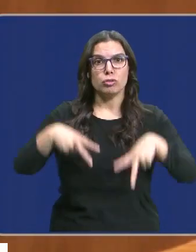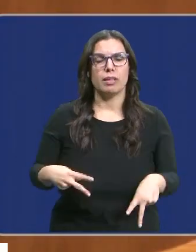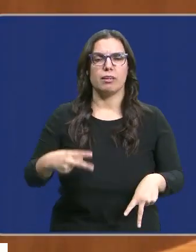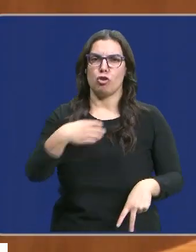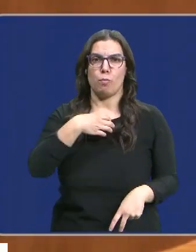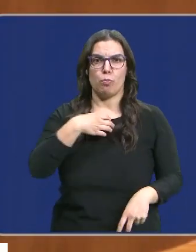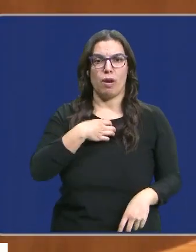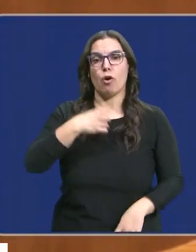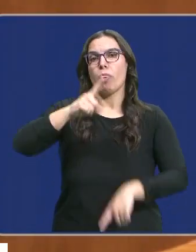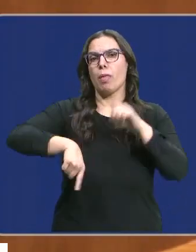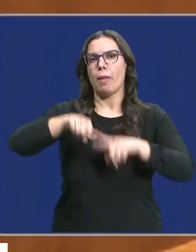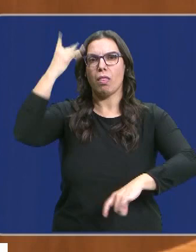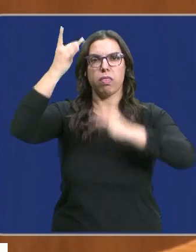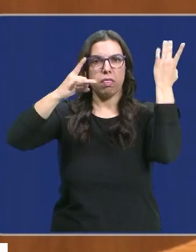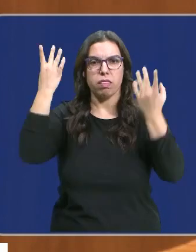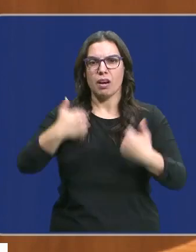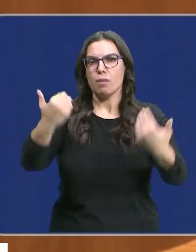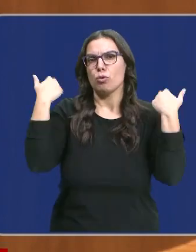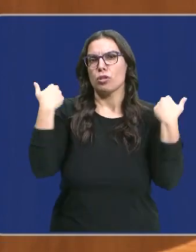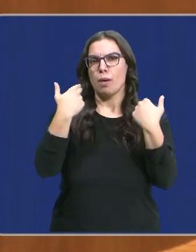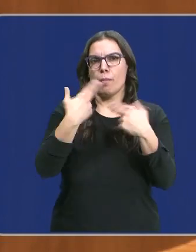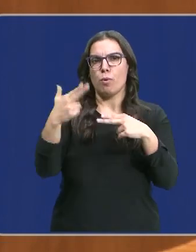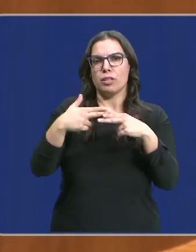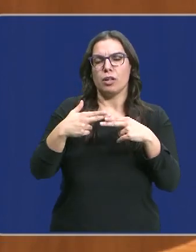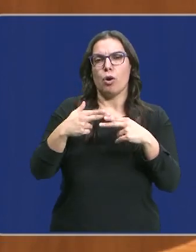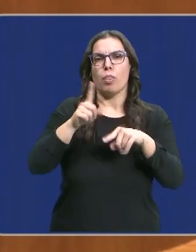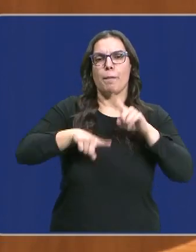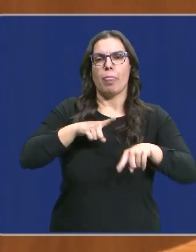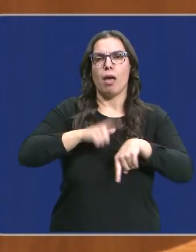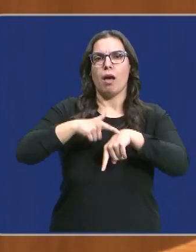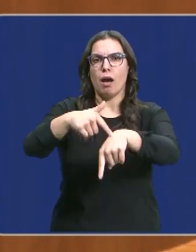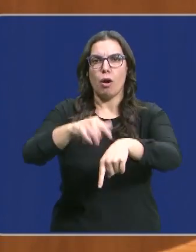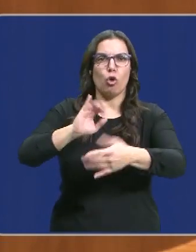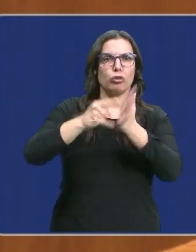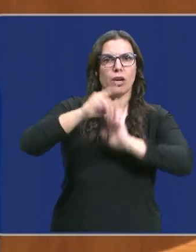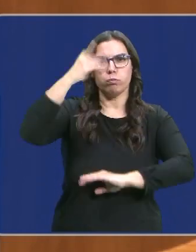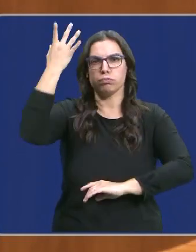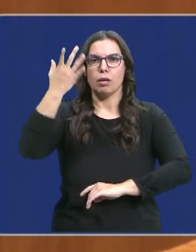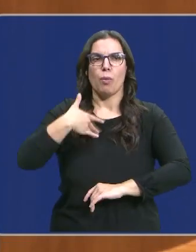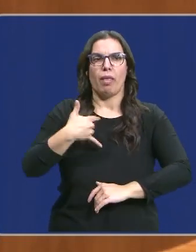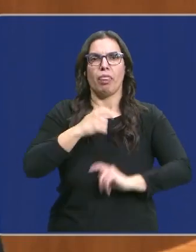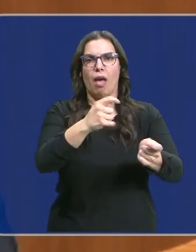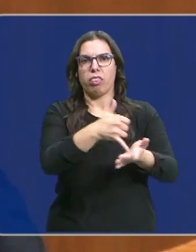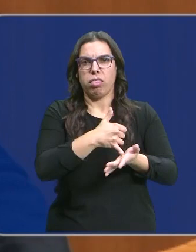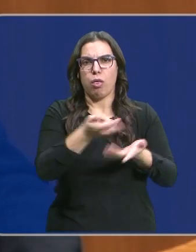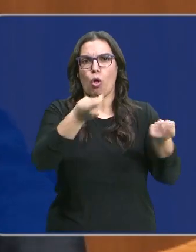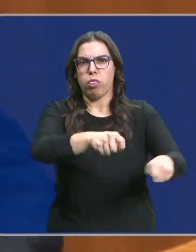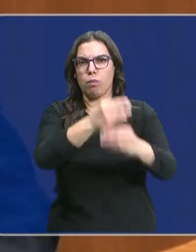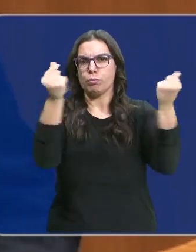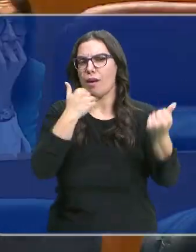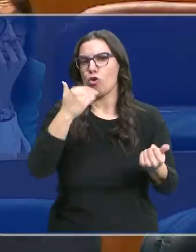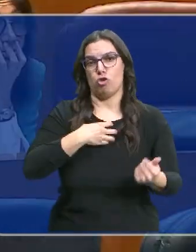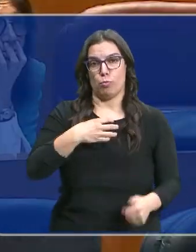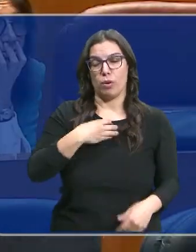a la decisión caprichosa de cualquier responsable político o técnico que se le ocurriera debilitarlos o hacerlos